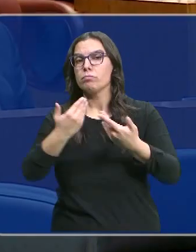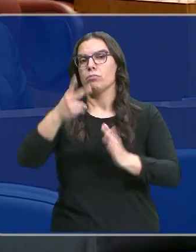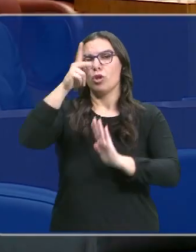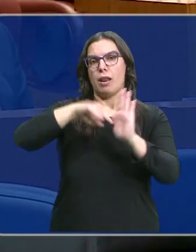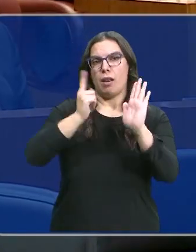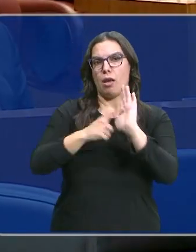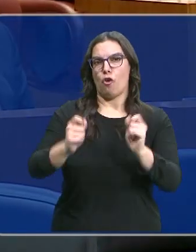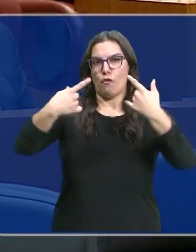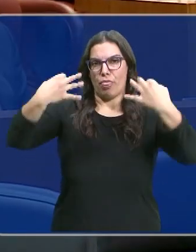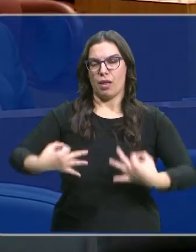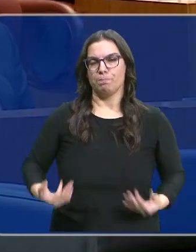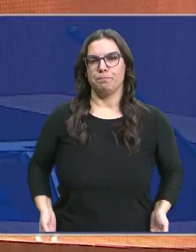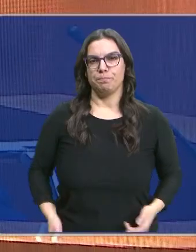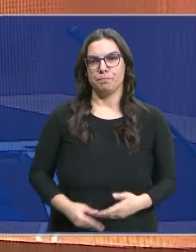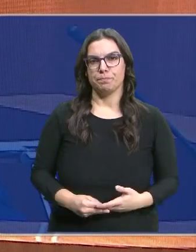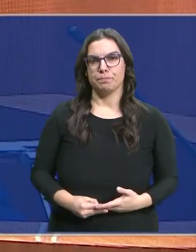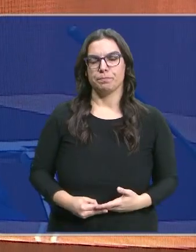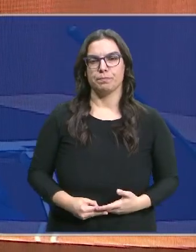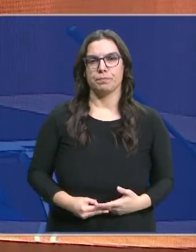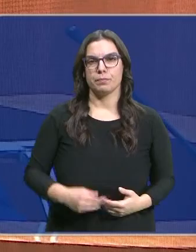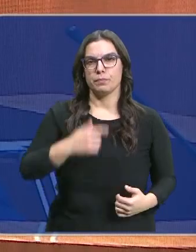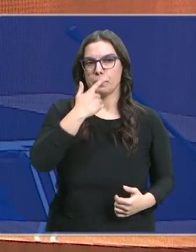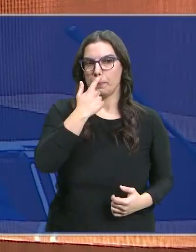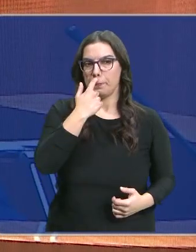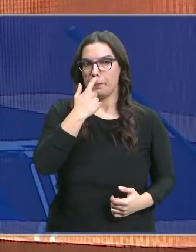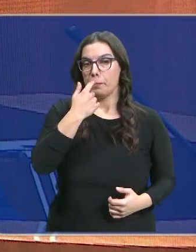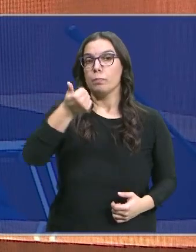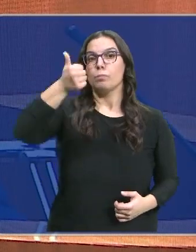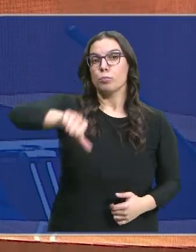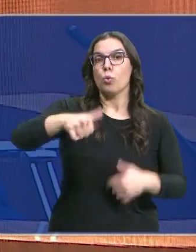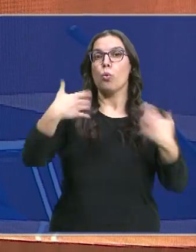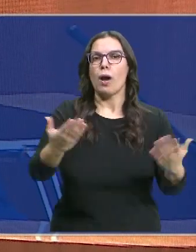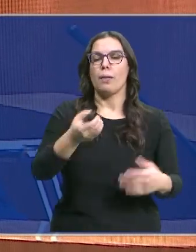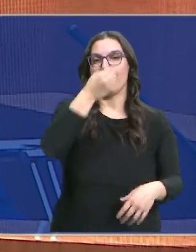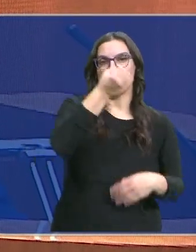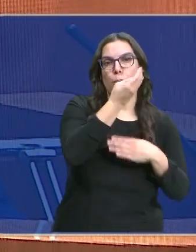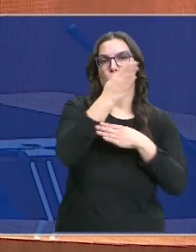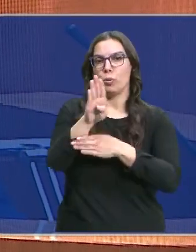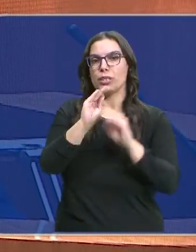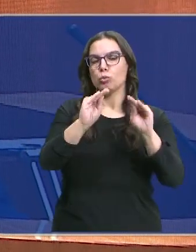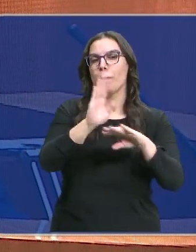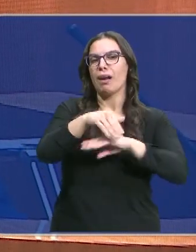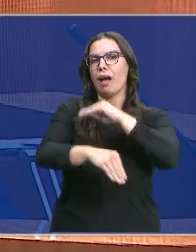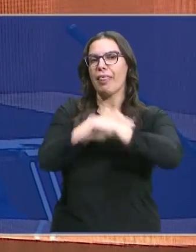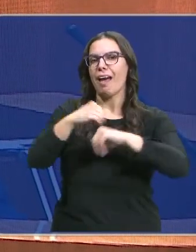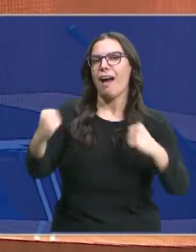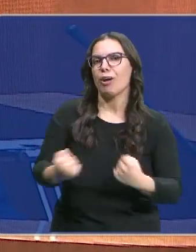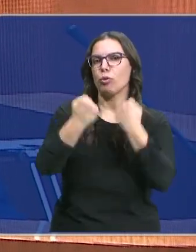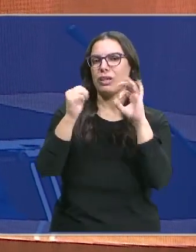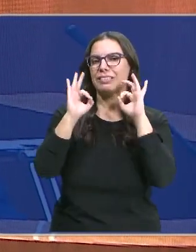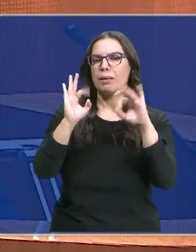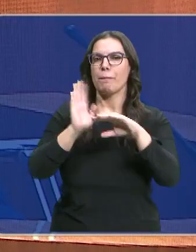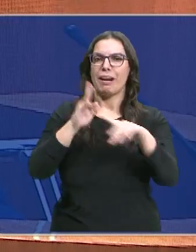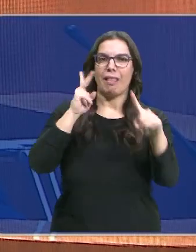norma será una realidad. La que no ha salido adelante es una propuesta del PSOE para realizar determinadas actuaciones para